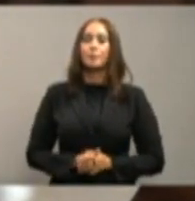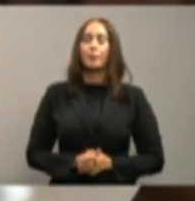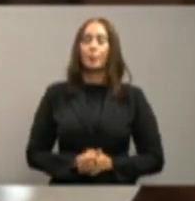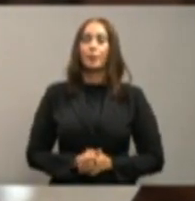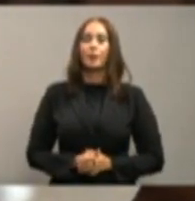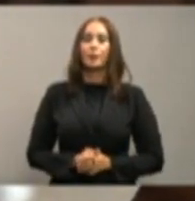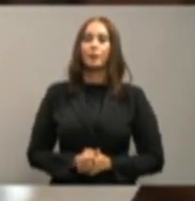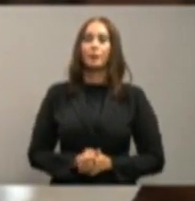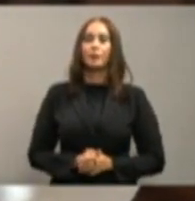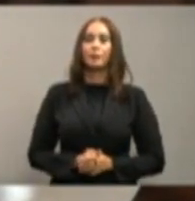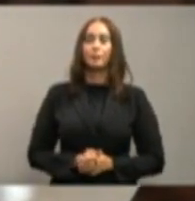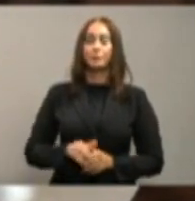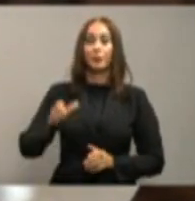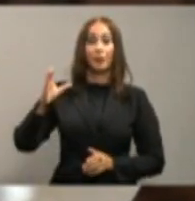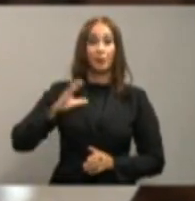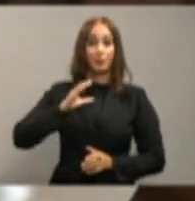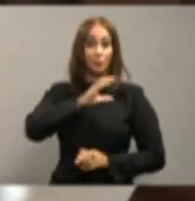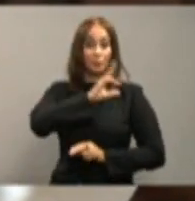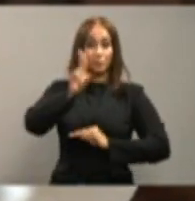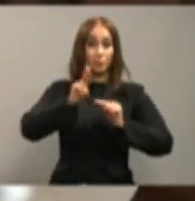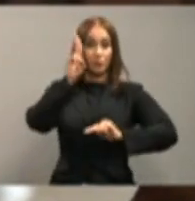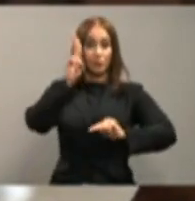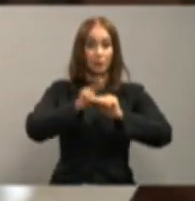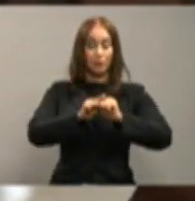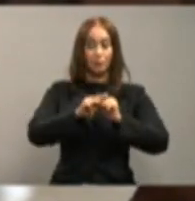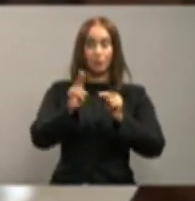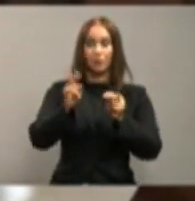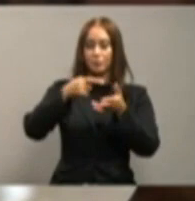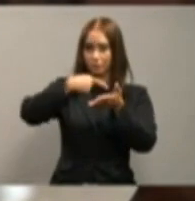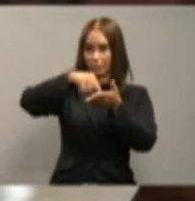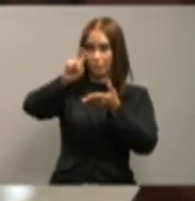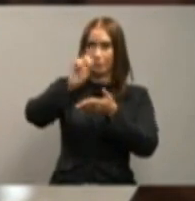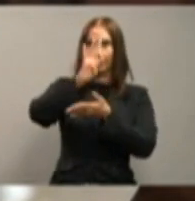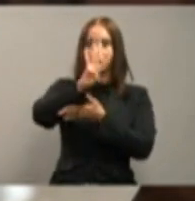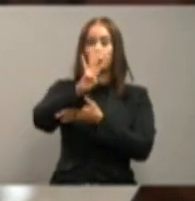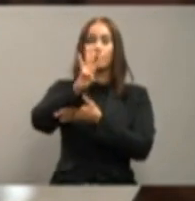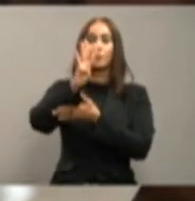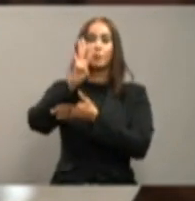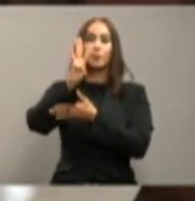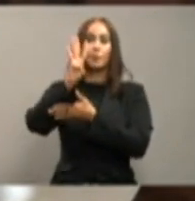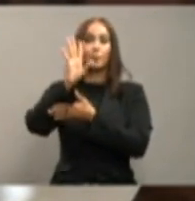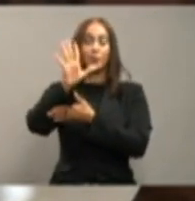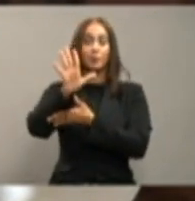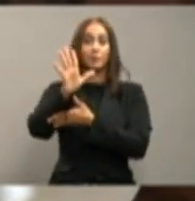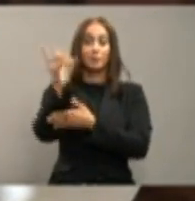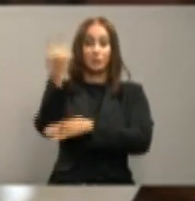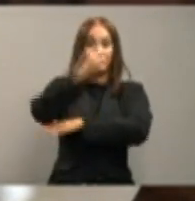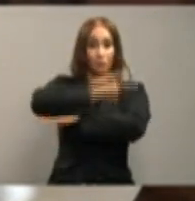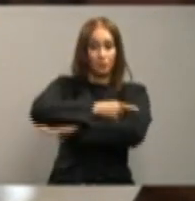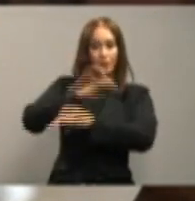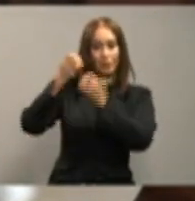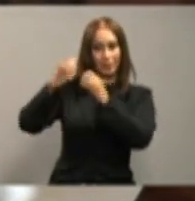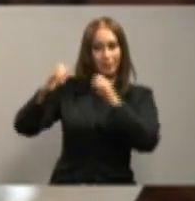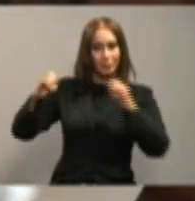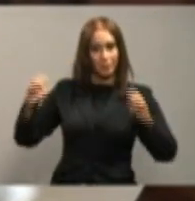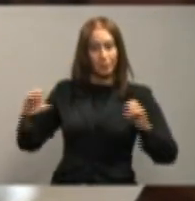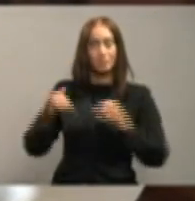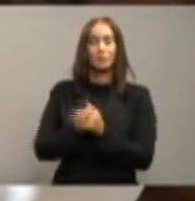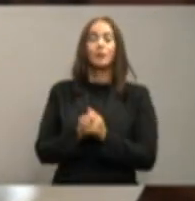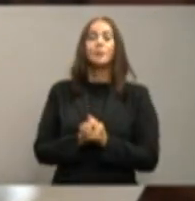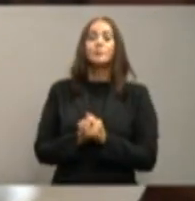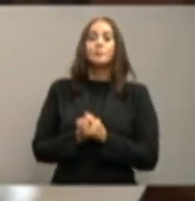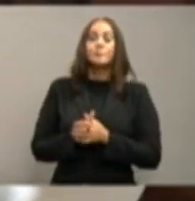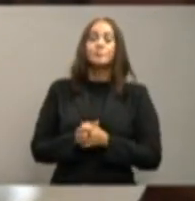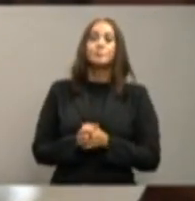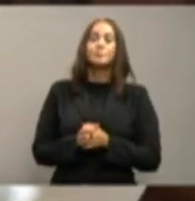el Congreso Nacional ya aprobó 45 días de estado de emergencia, ya le toca a la Cámara el próximo viernes,